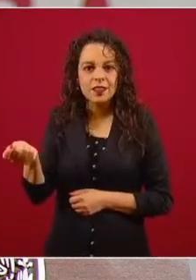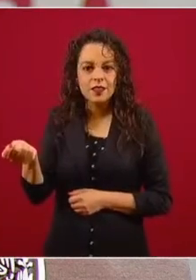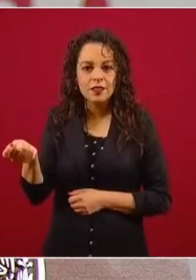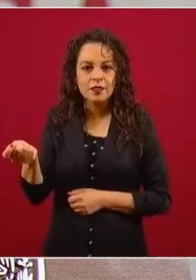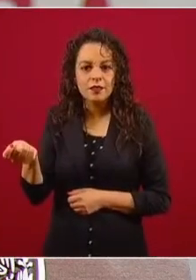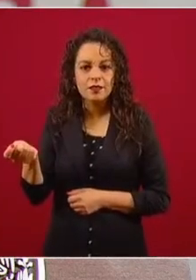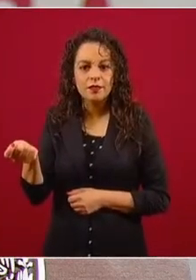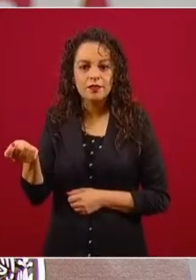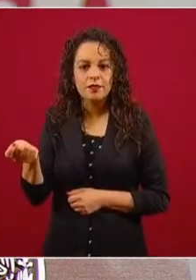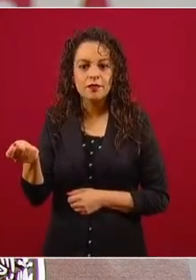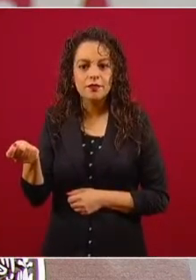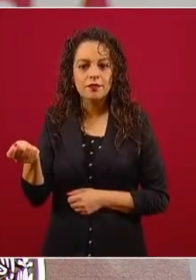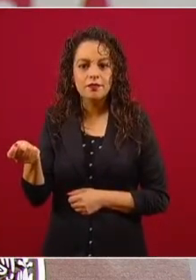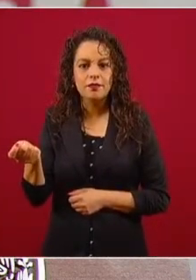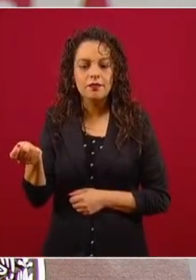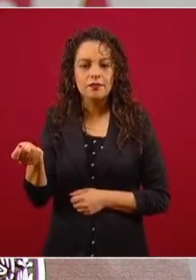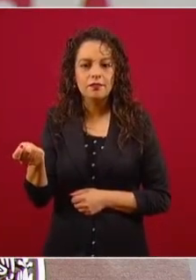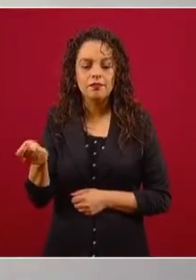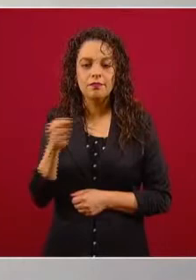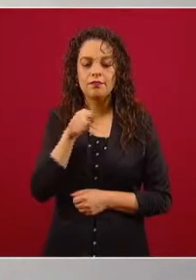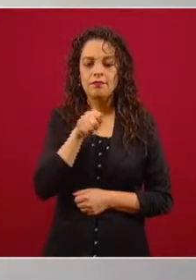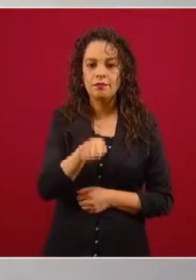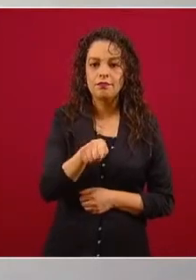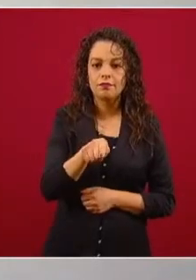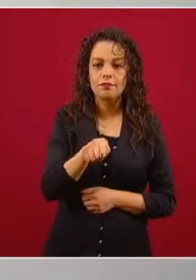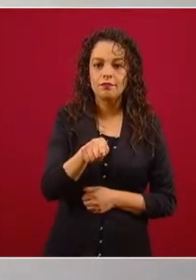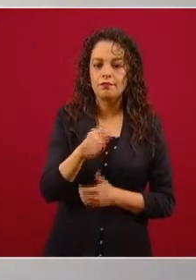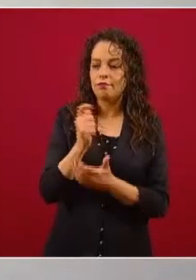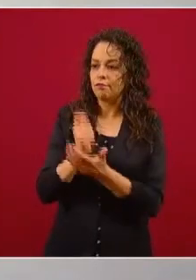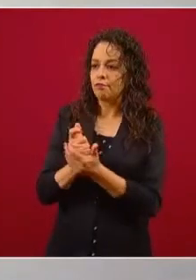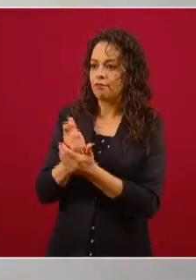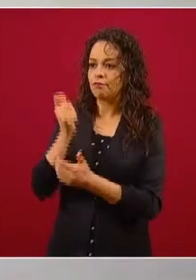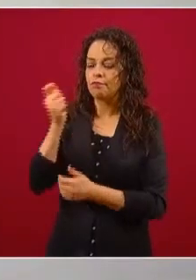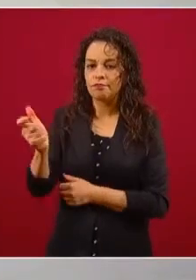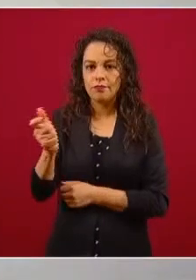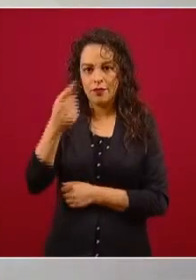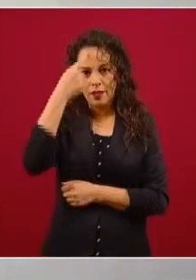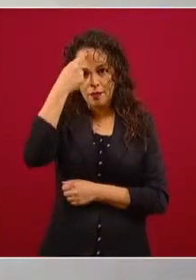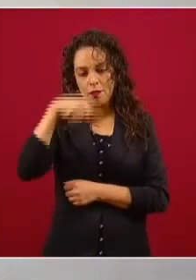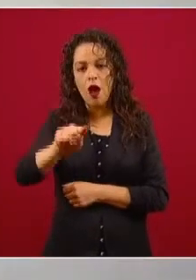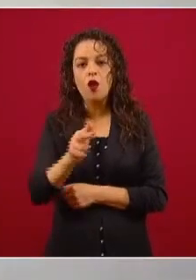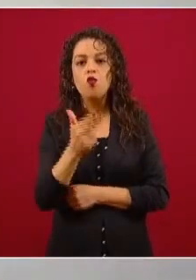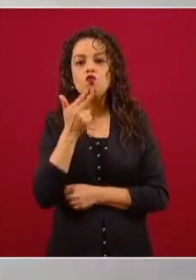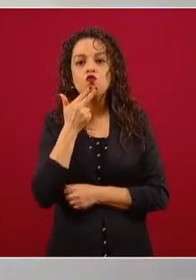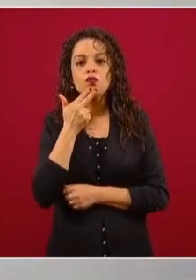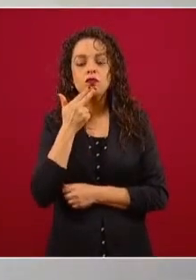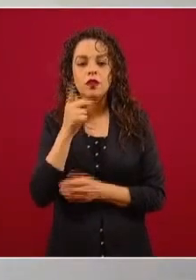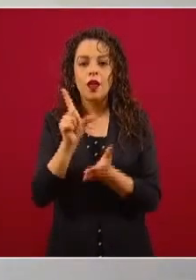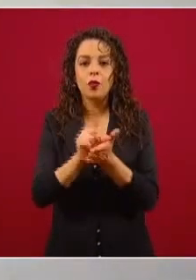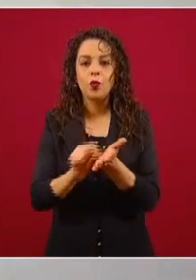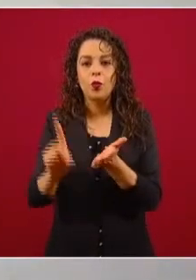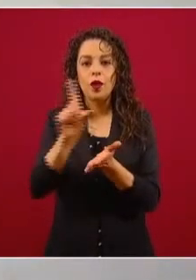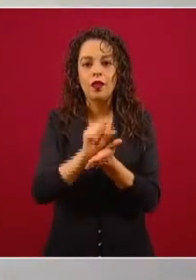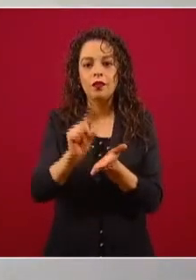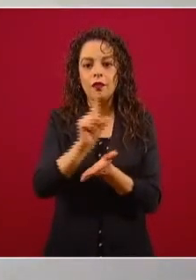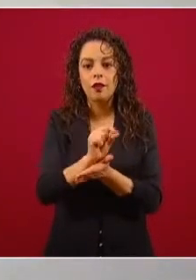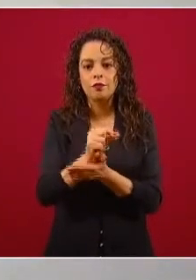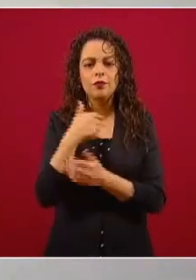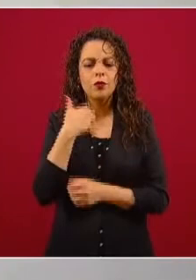compra de servicios de Twitter, una lista,